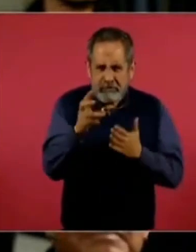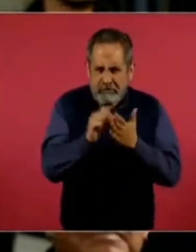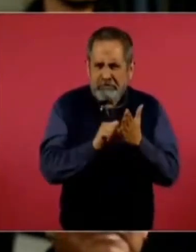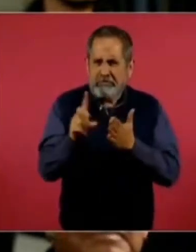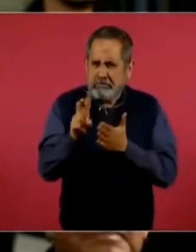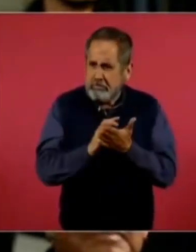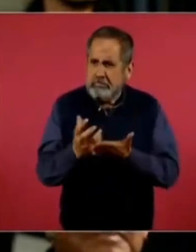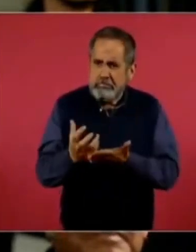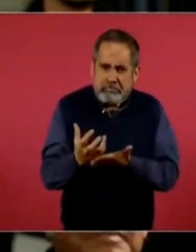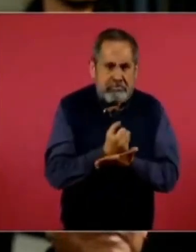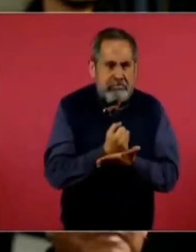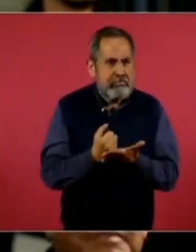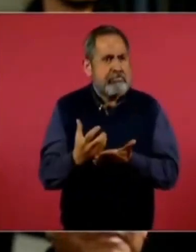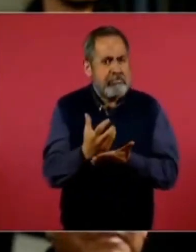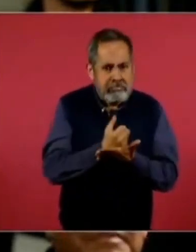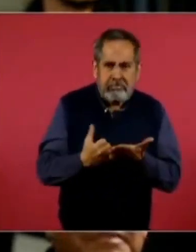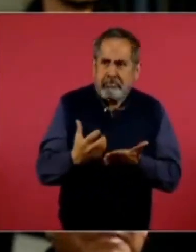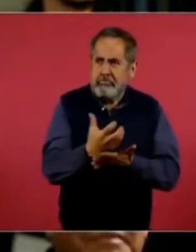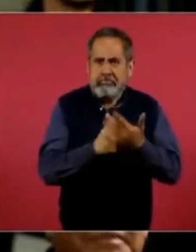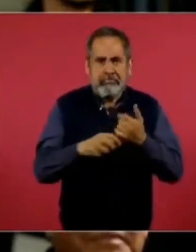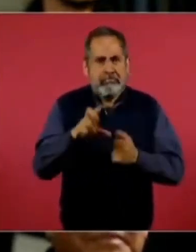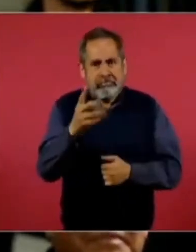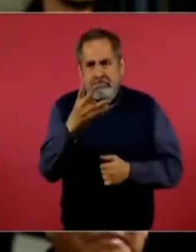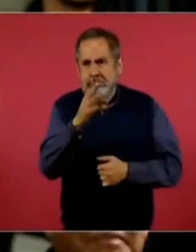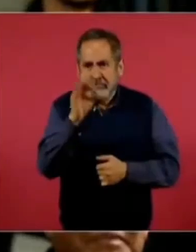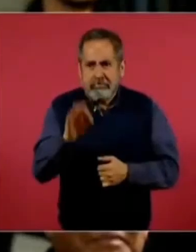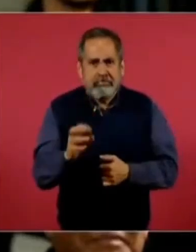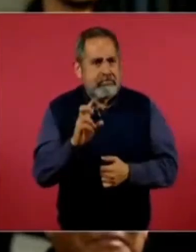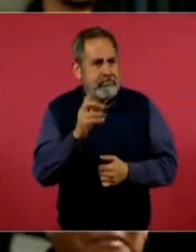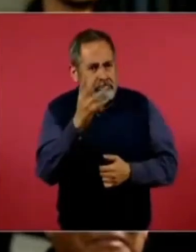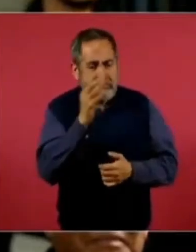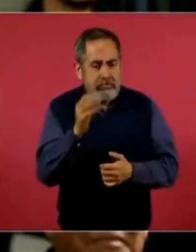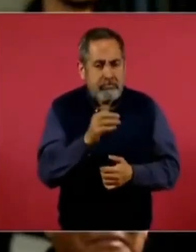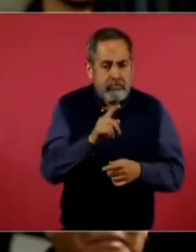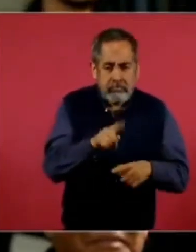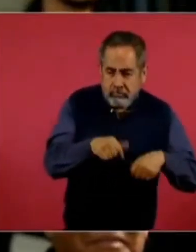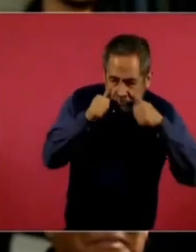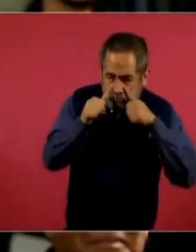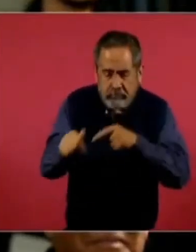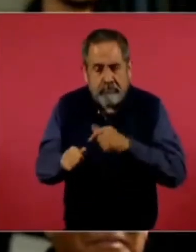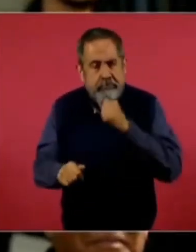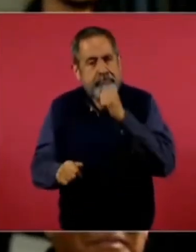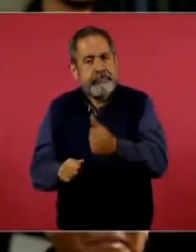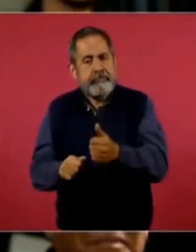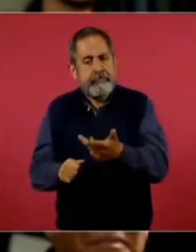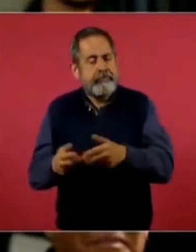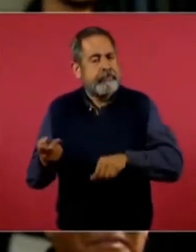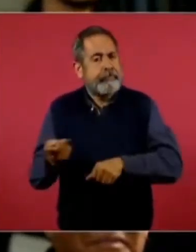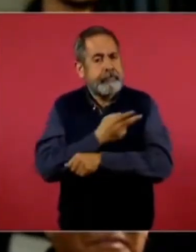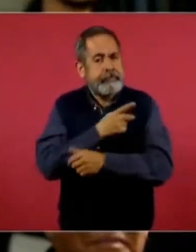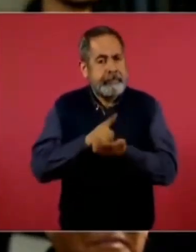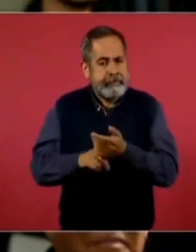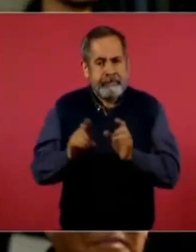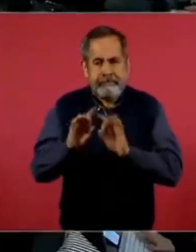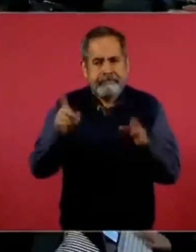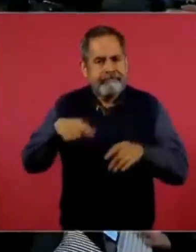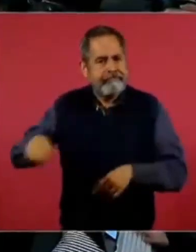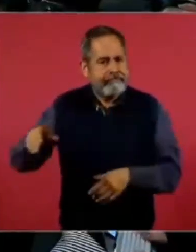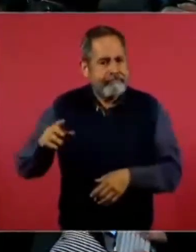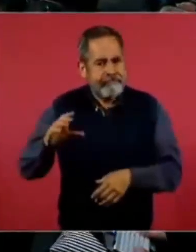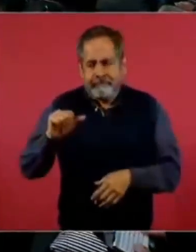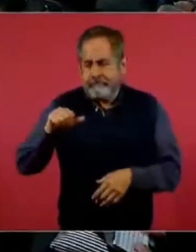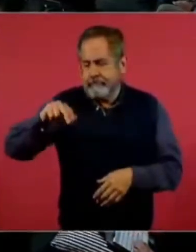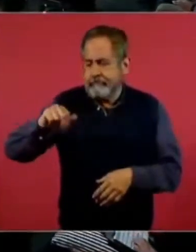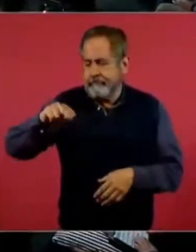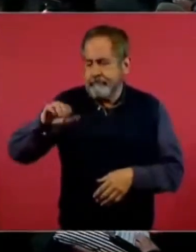ganancias espectaculares, 34%, pero que no atienda a la compañía este problema que sigue siendo muy sensible para la comunidad de Cananea.